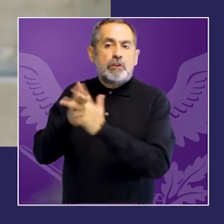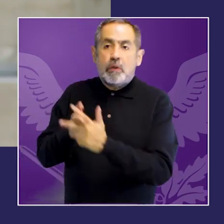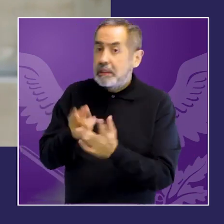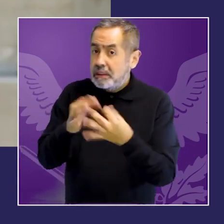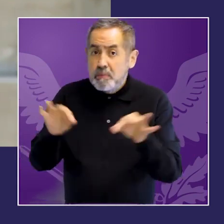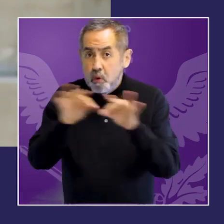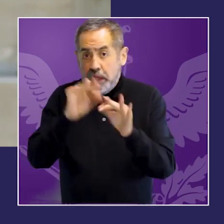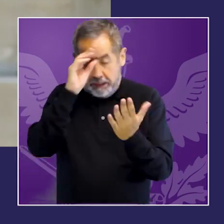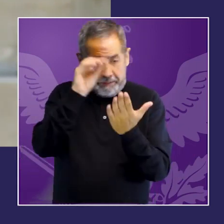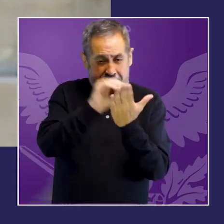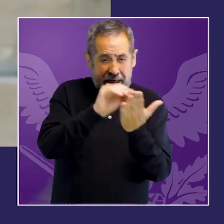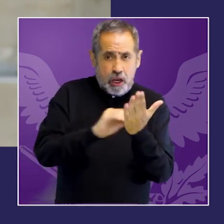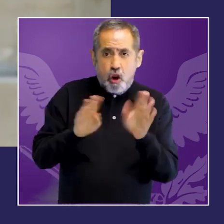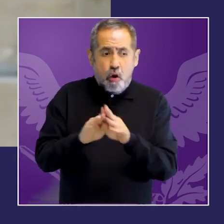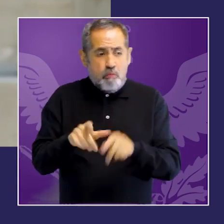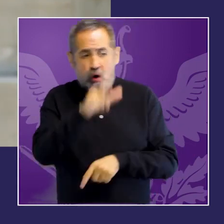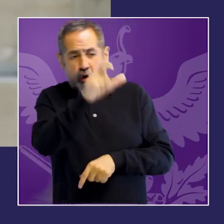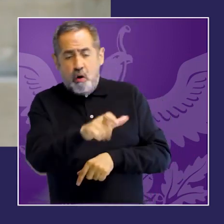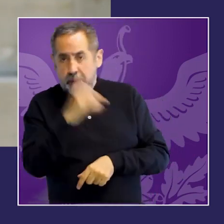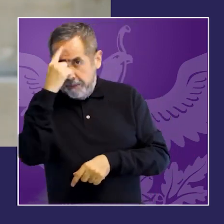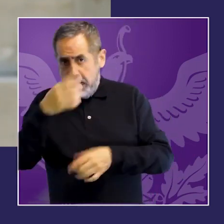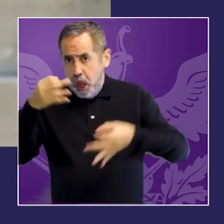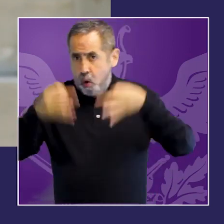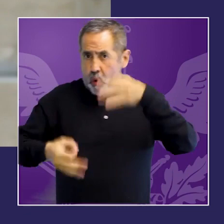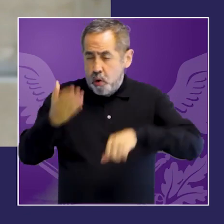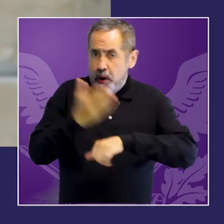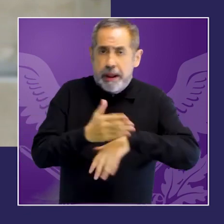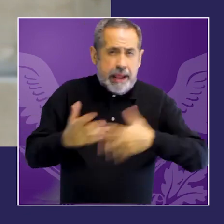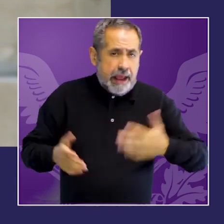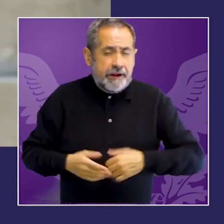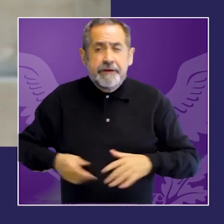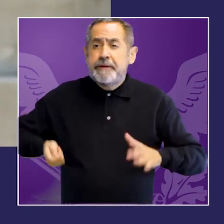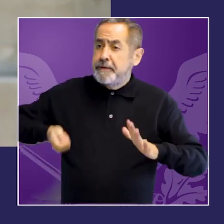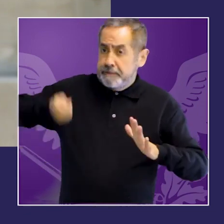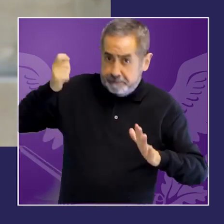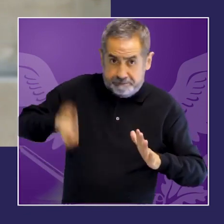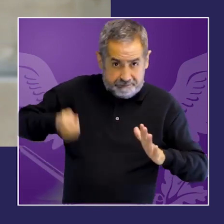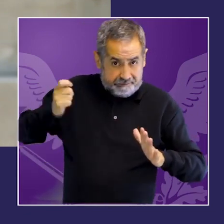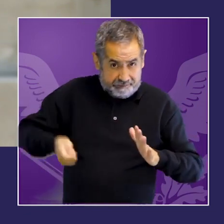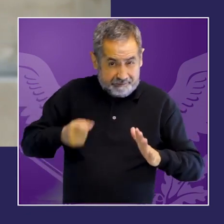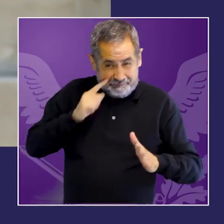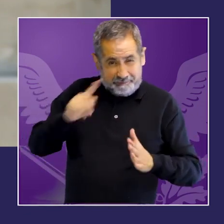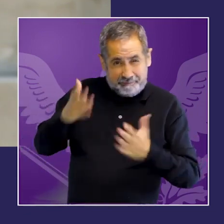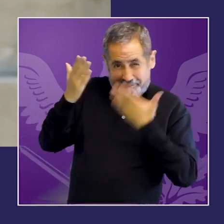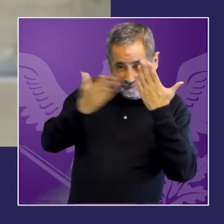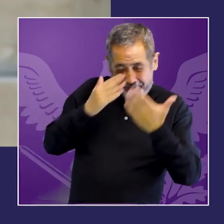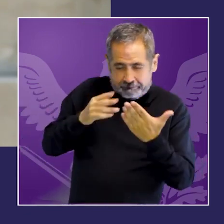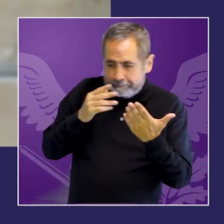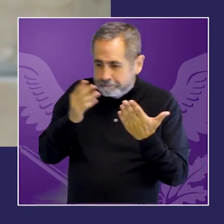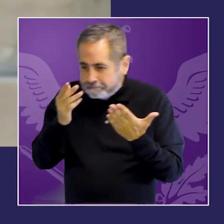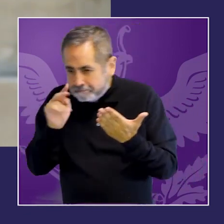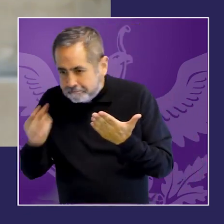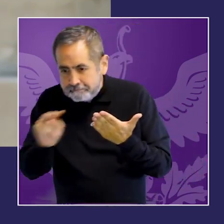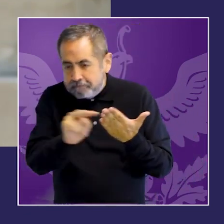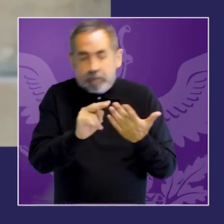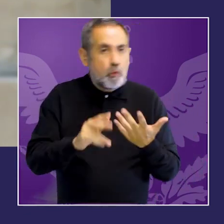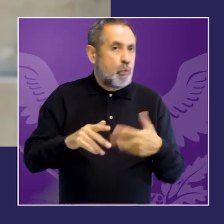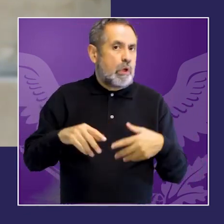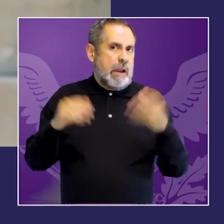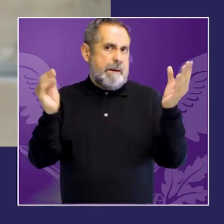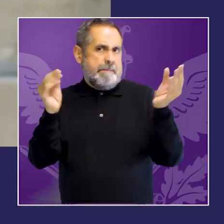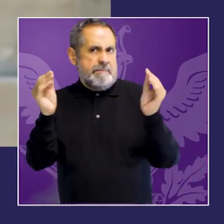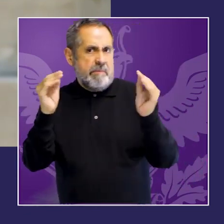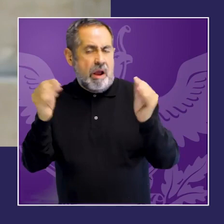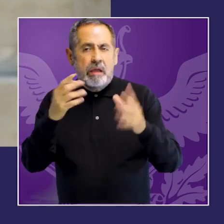en los tribunales como se interpreta el concepto de pareja en algunos casos se busca asimilar